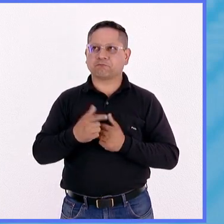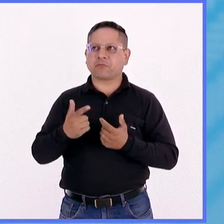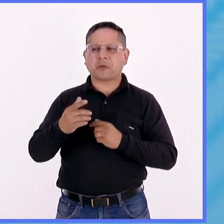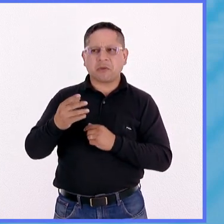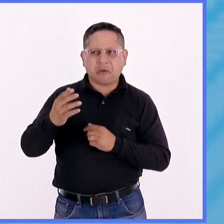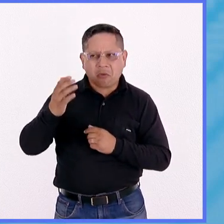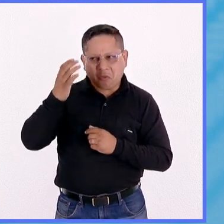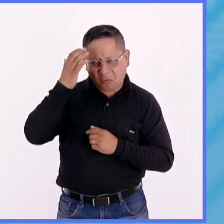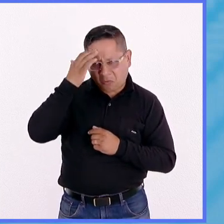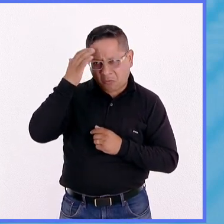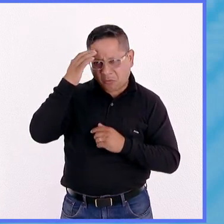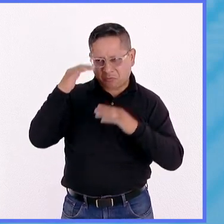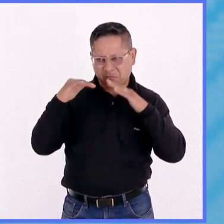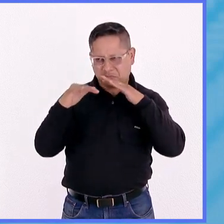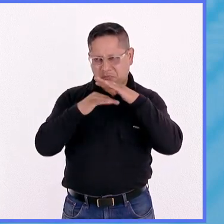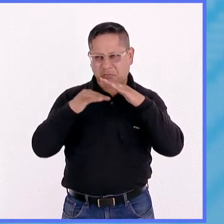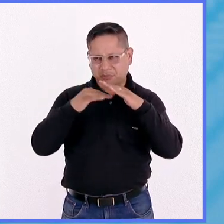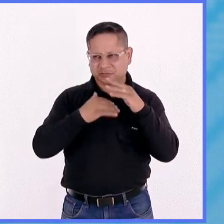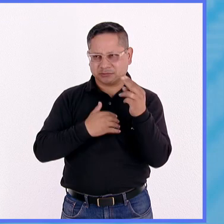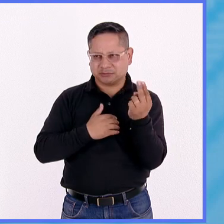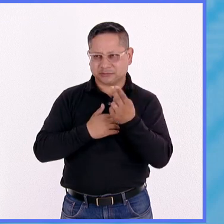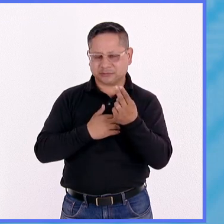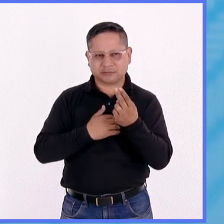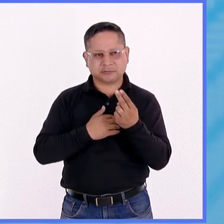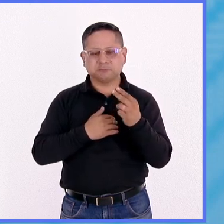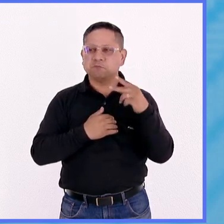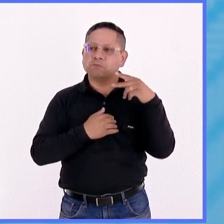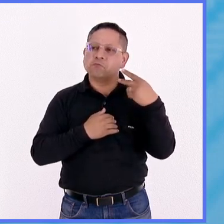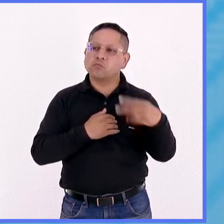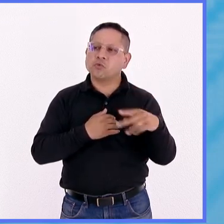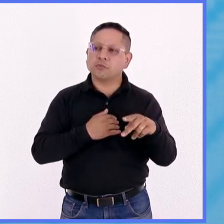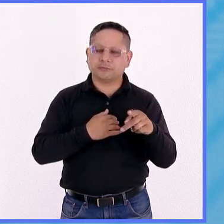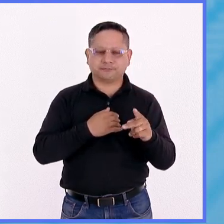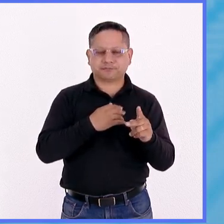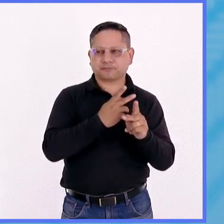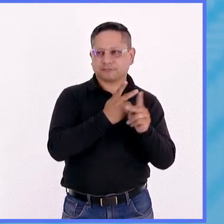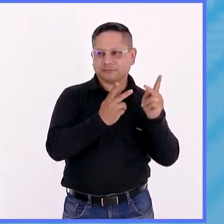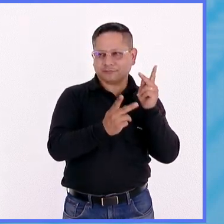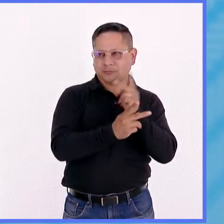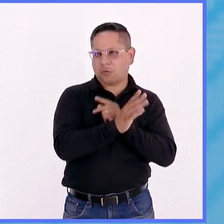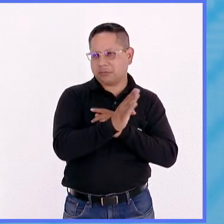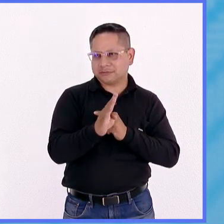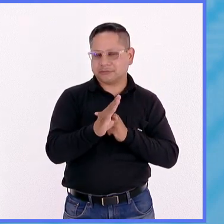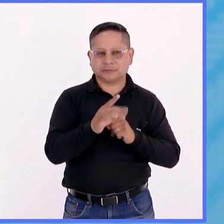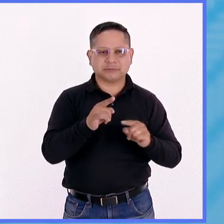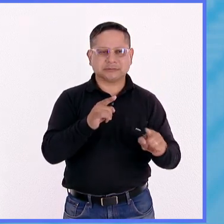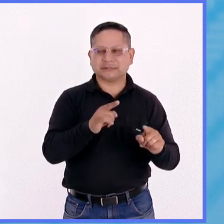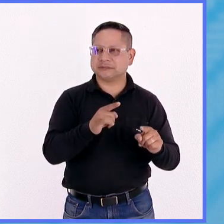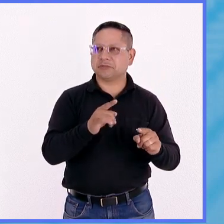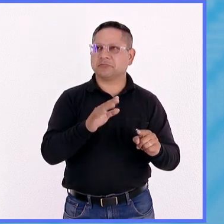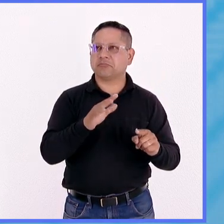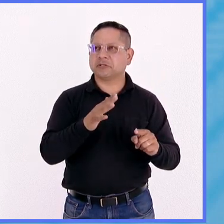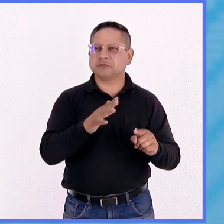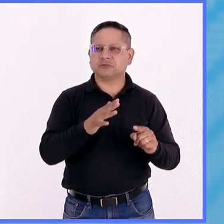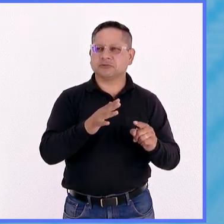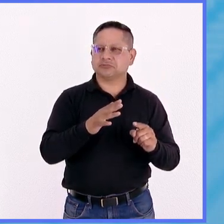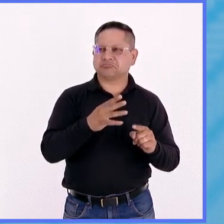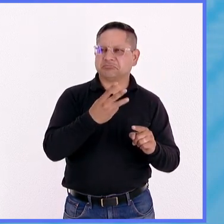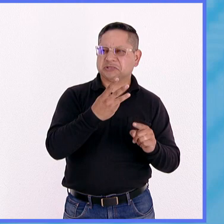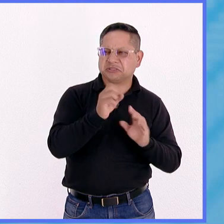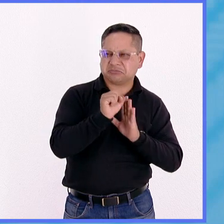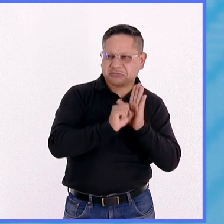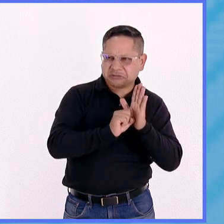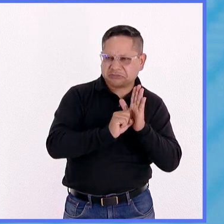digamos, de lo que se... La formación que tienen desde la preparatoria y los primeros semestres de la carrera. Aplica